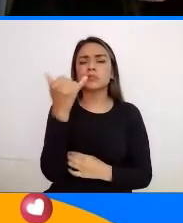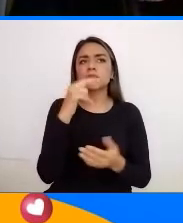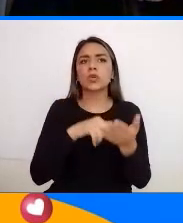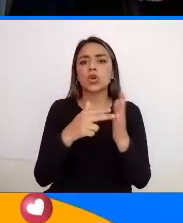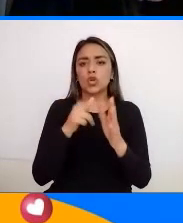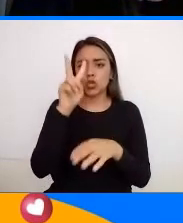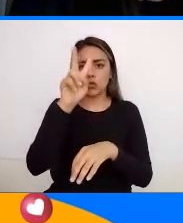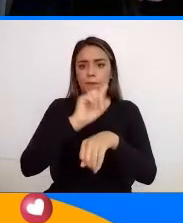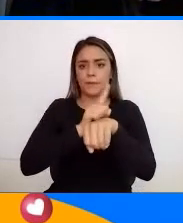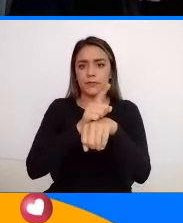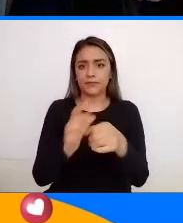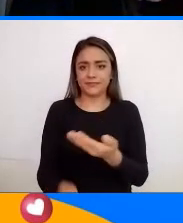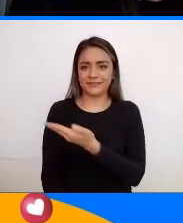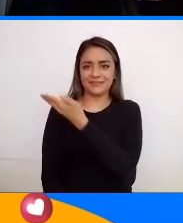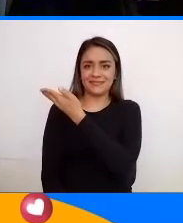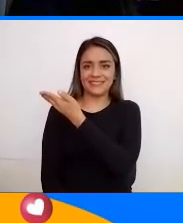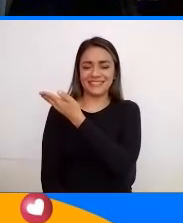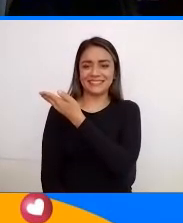minuticos